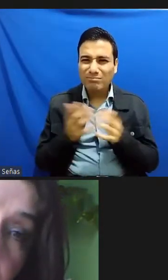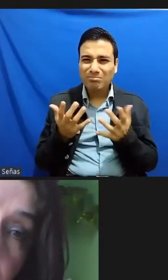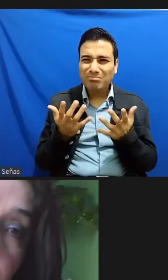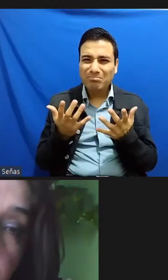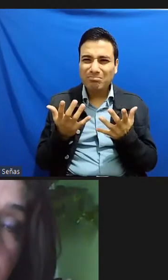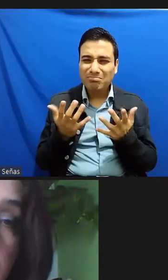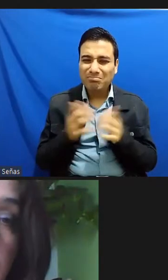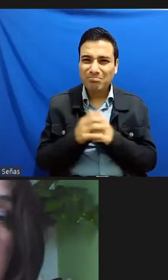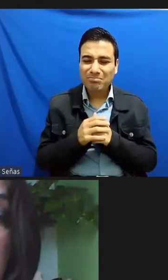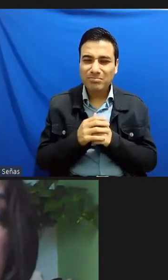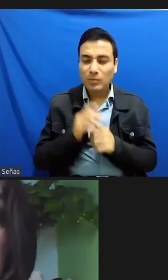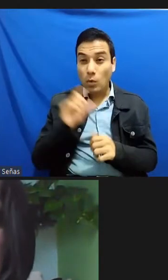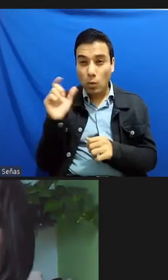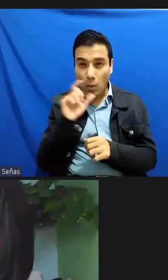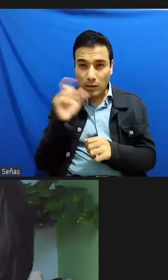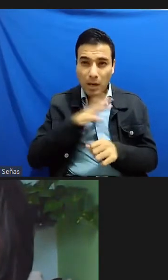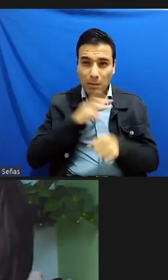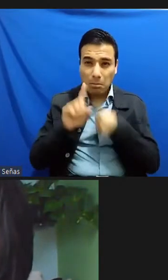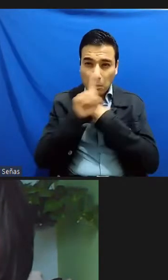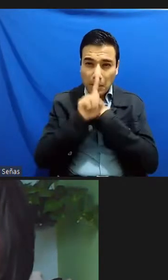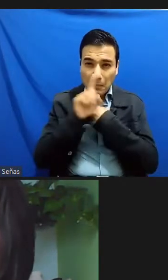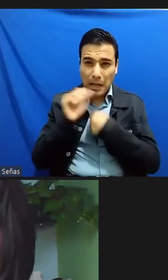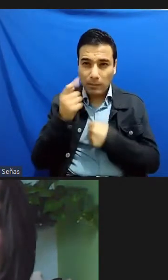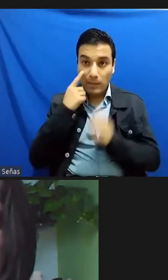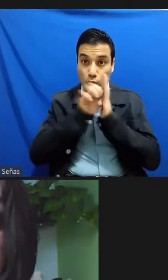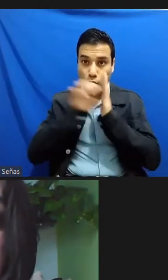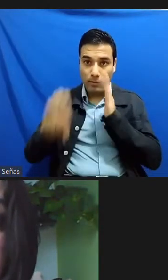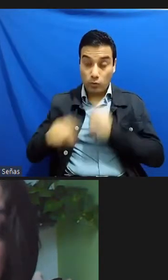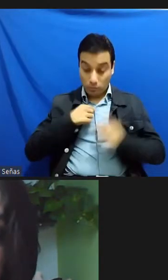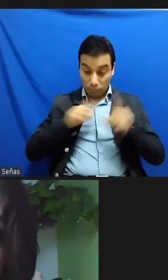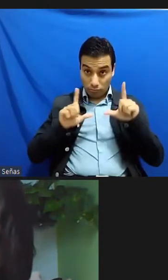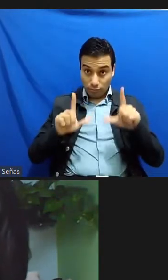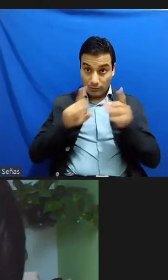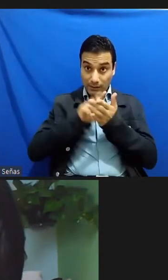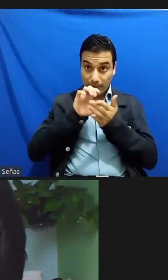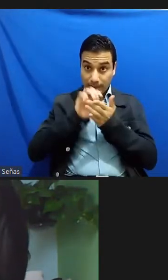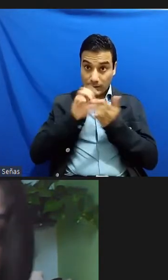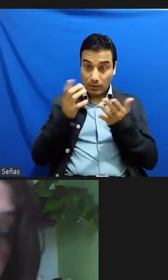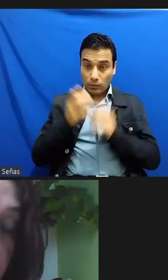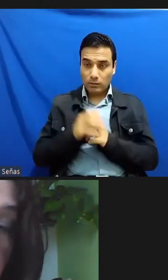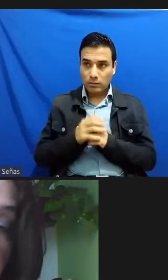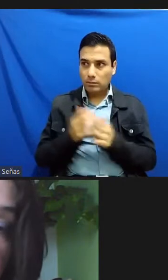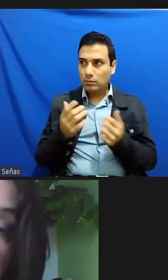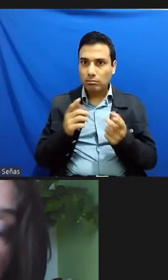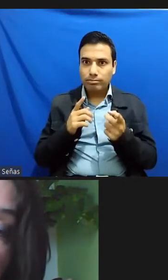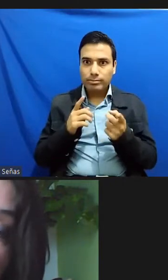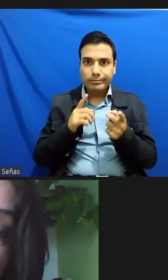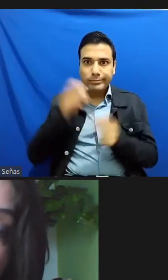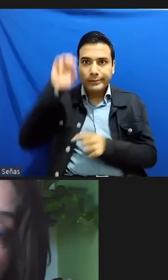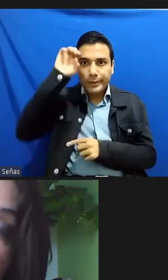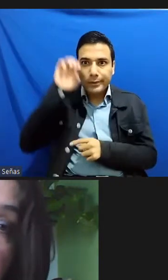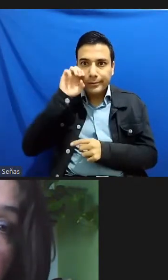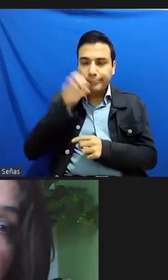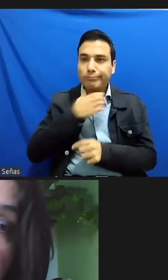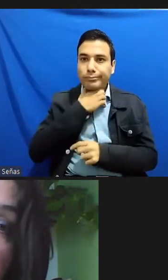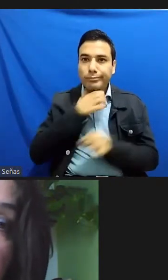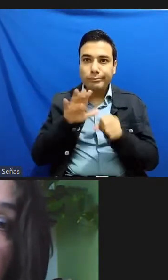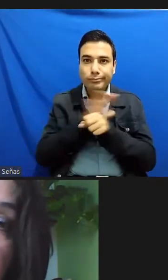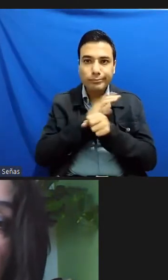ocurre una situación así tengo una placa discapacitada etcétera y no tengo donde estacionar y no encuentro ya